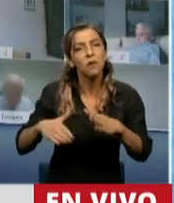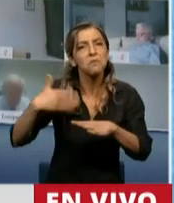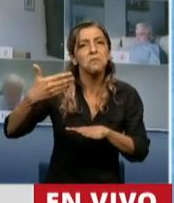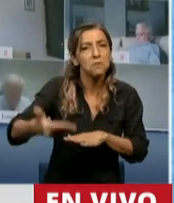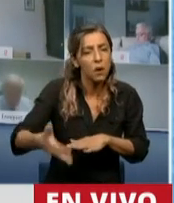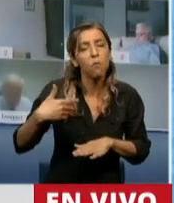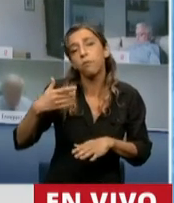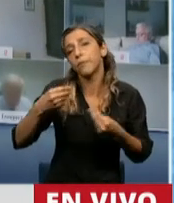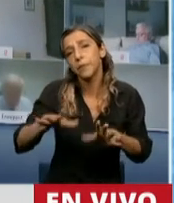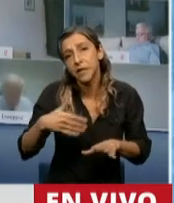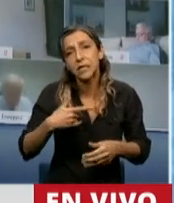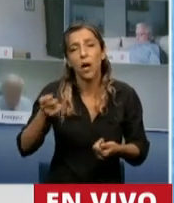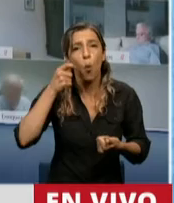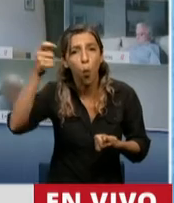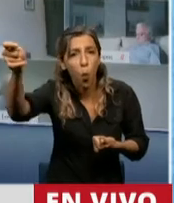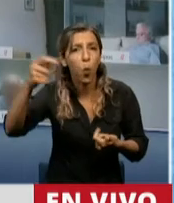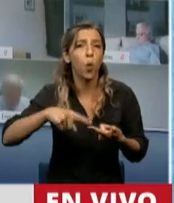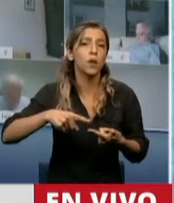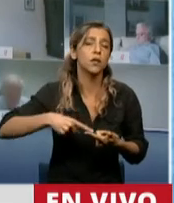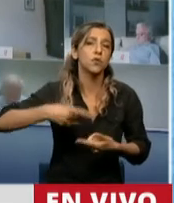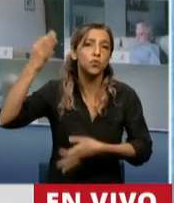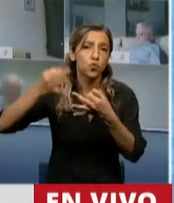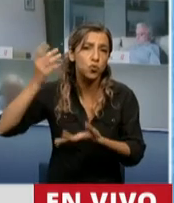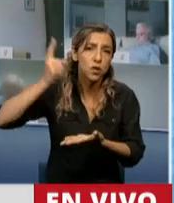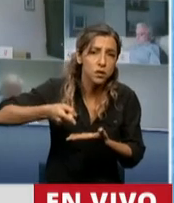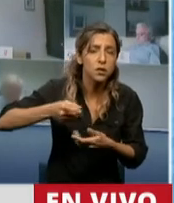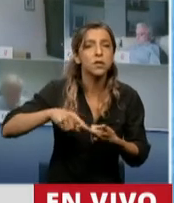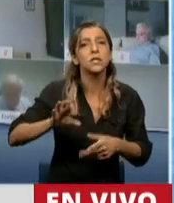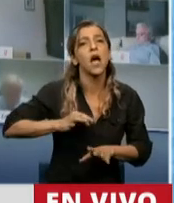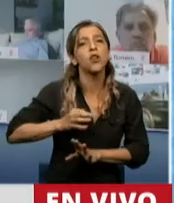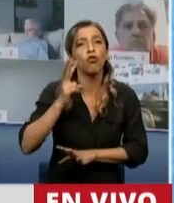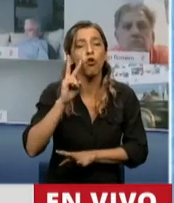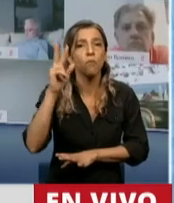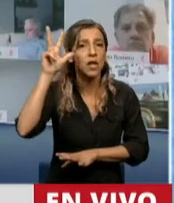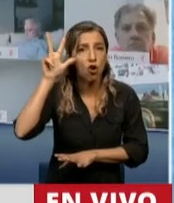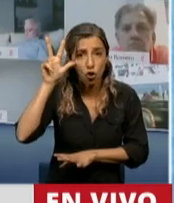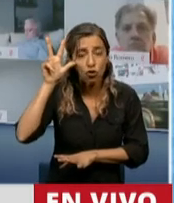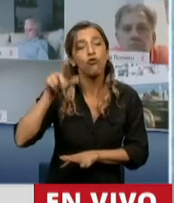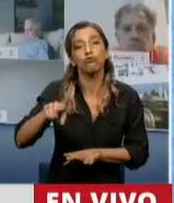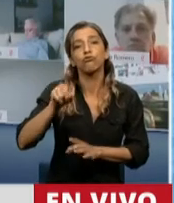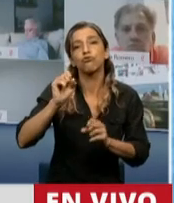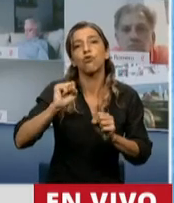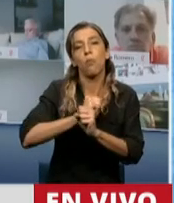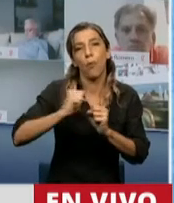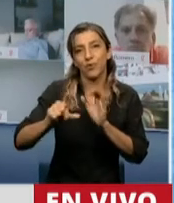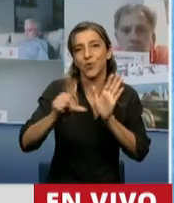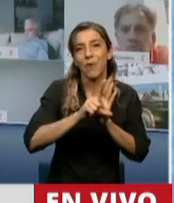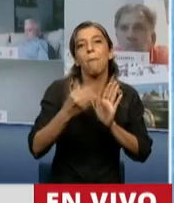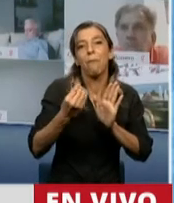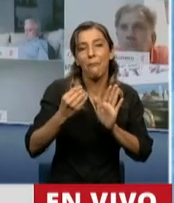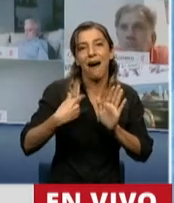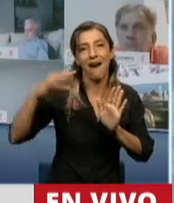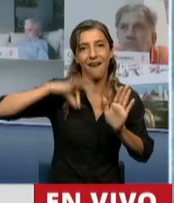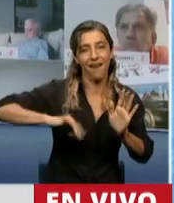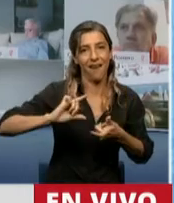situaciones judiciales, fallos de la Corte, se aprueba una ley en 2008 de movilidad jubilatoria. Esa ley que